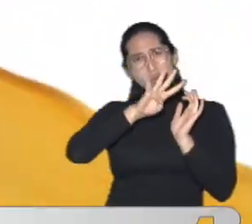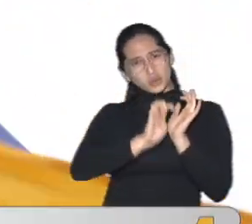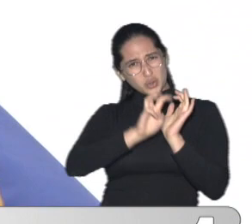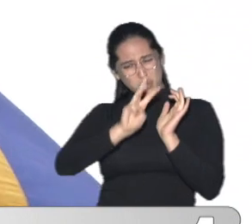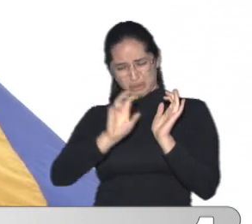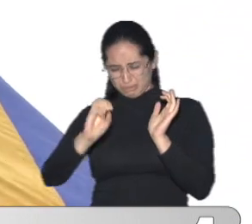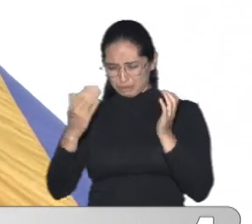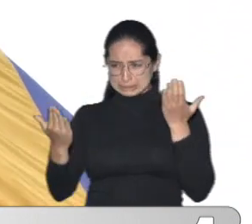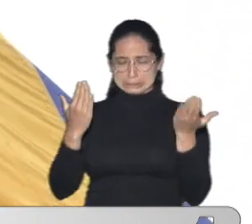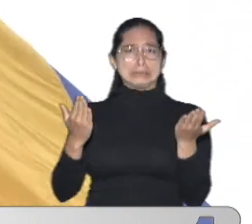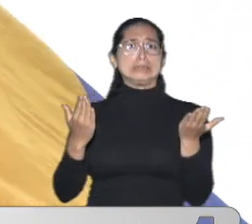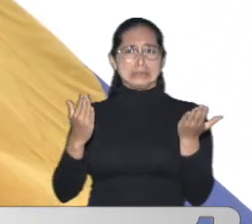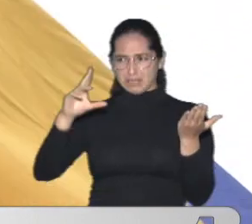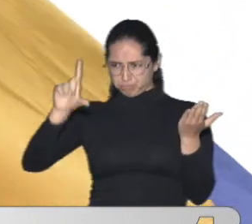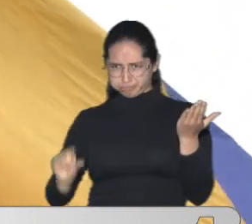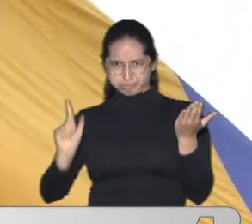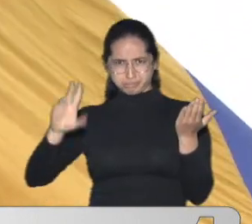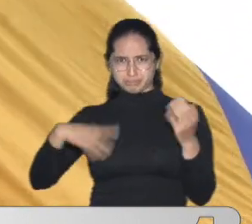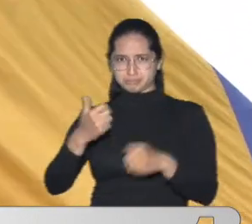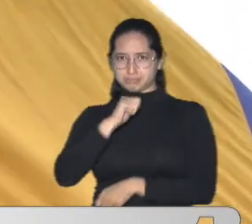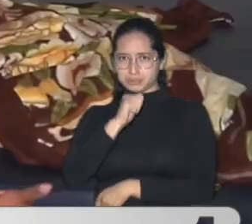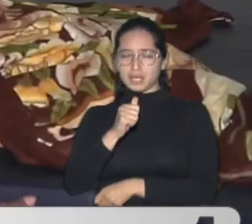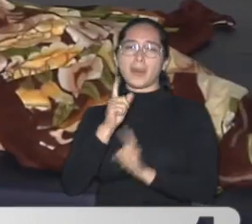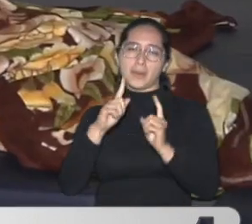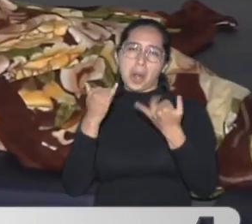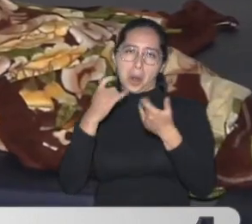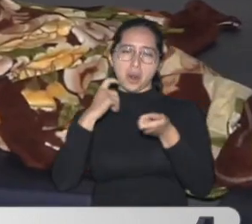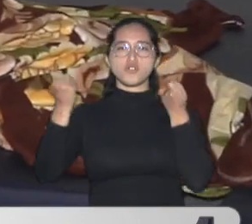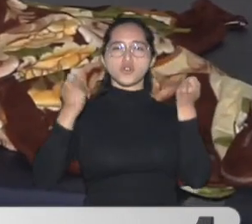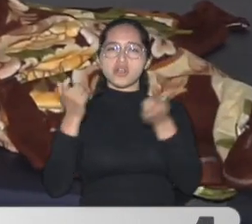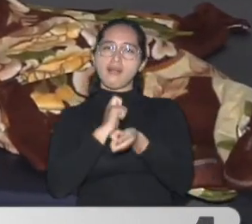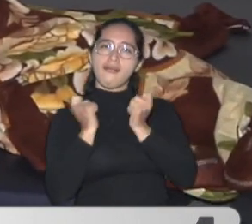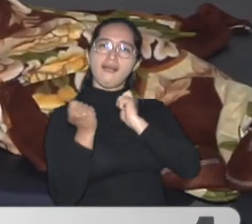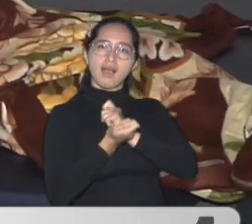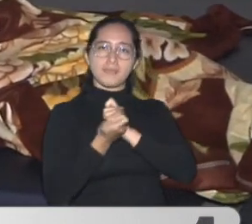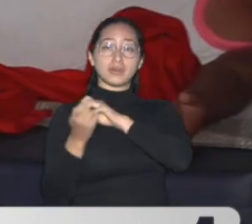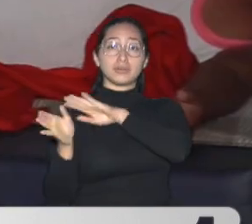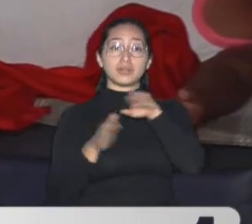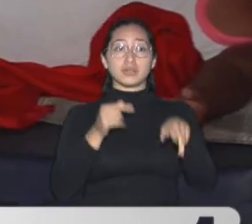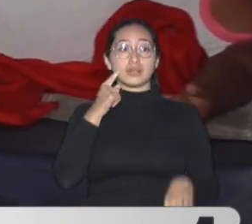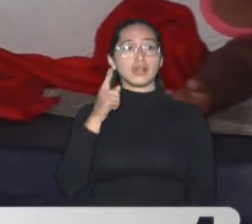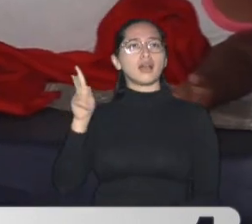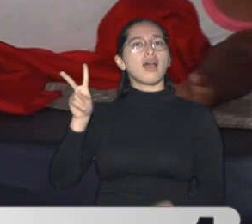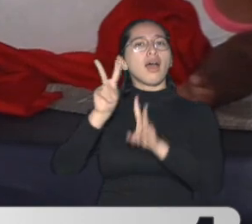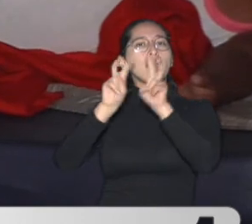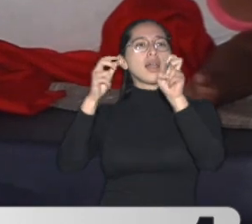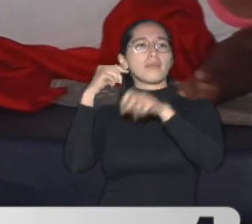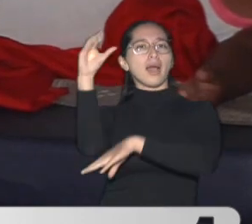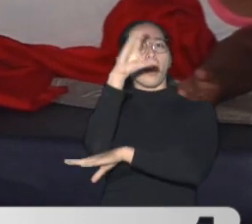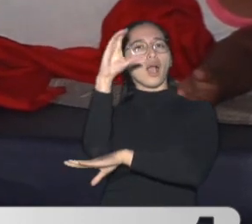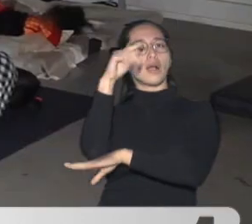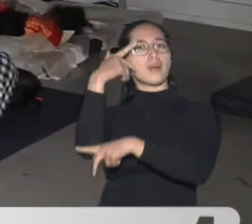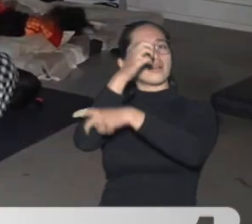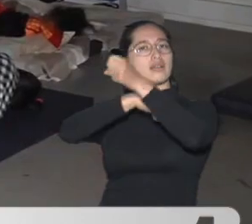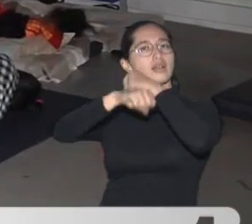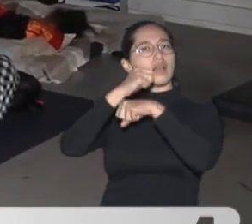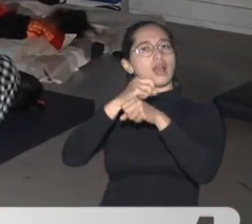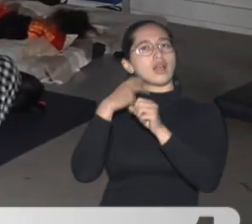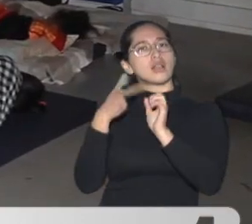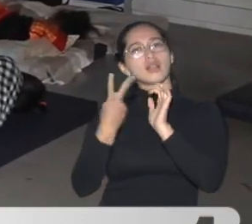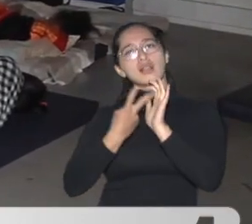Según un informe De la Oficina De Naciones Unidas Para la Coordinación De Asuntos Humanitarios Solo en diciembre Del año pasado 1